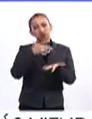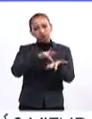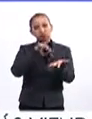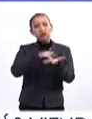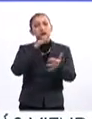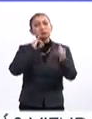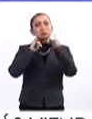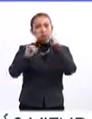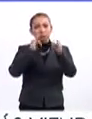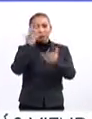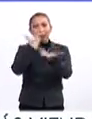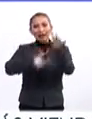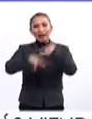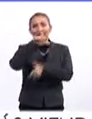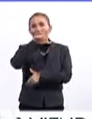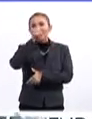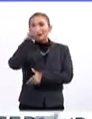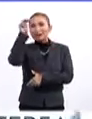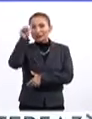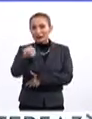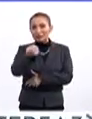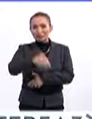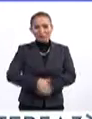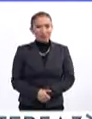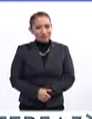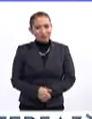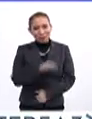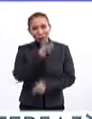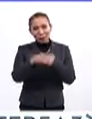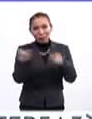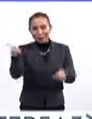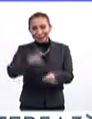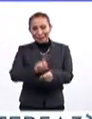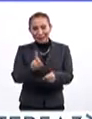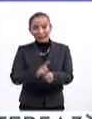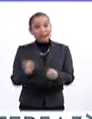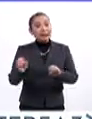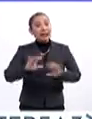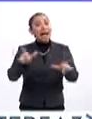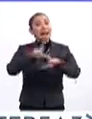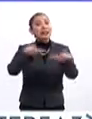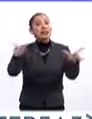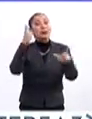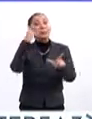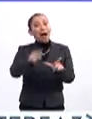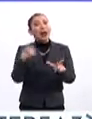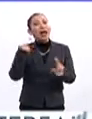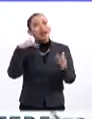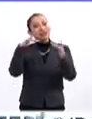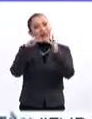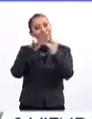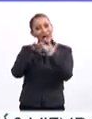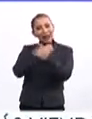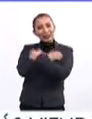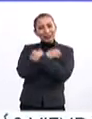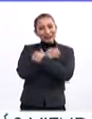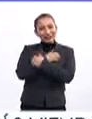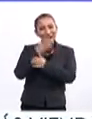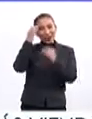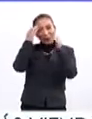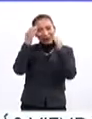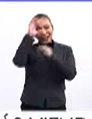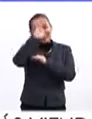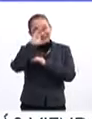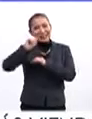apoya con la interpretación en lengua de señas mexicana todos los días. Y ya estamos listos para hacer su interfaz con la educación, el